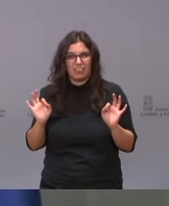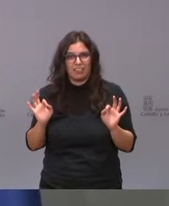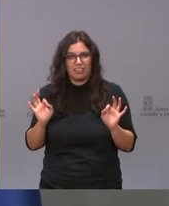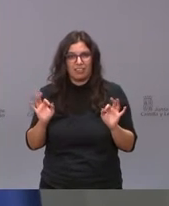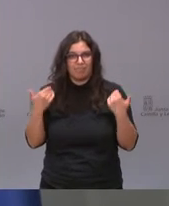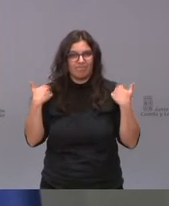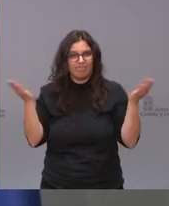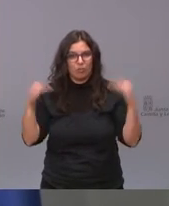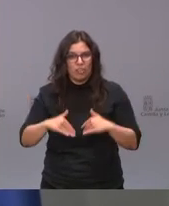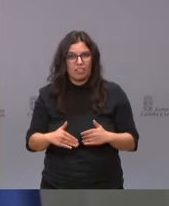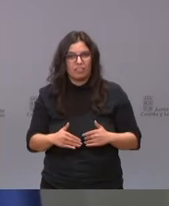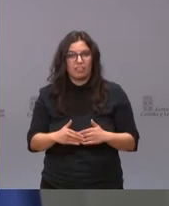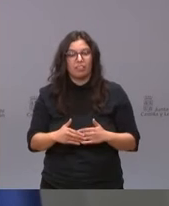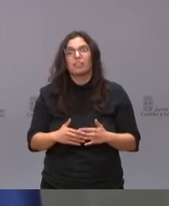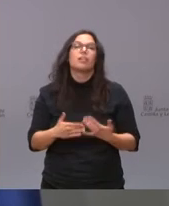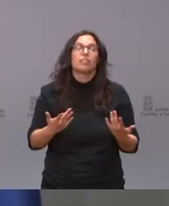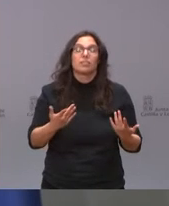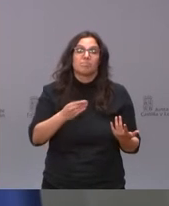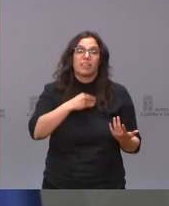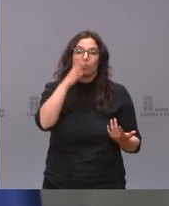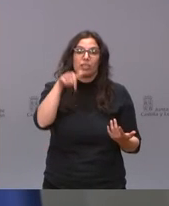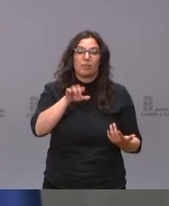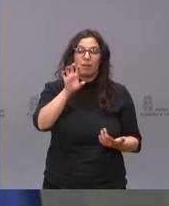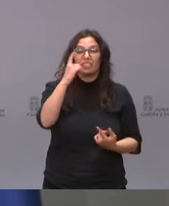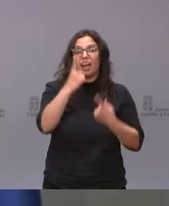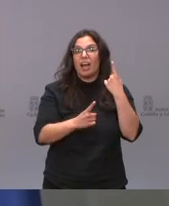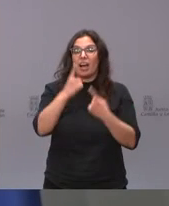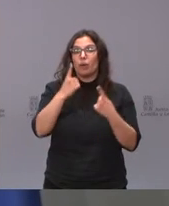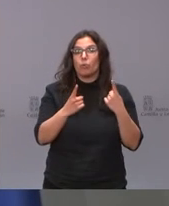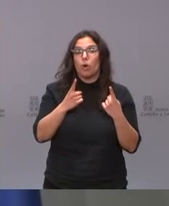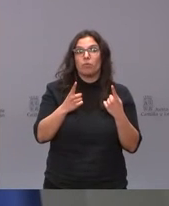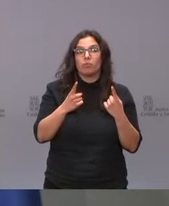desgraciadamente en este país hay quien ha decidido no decidir